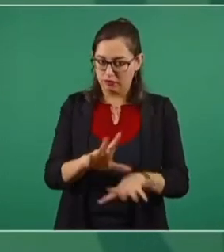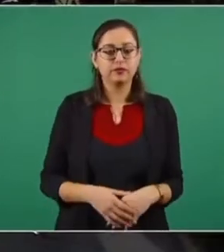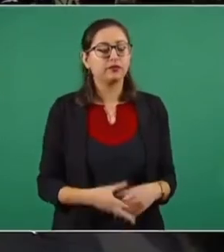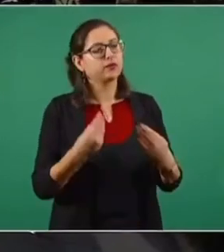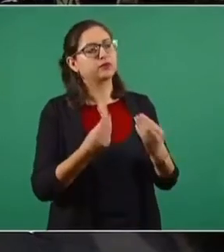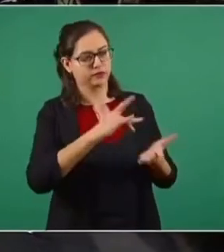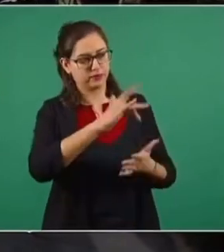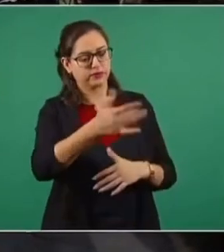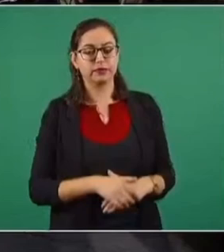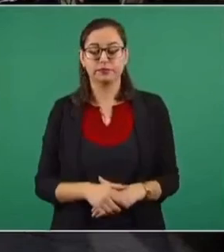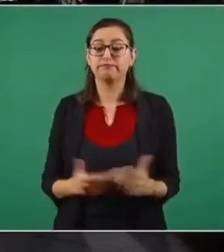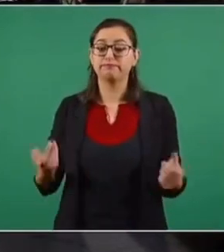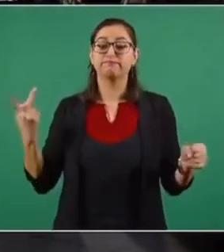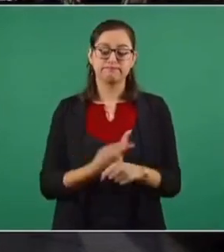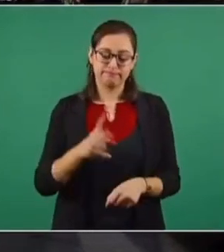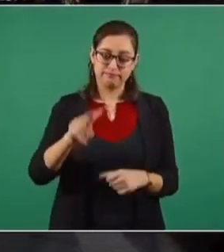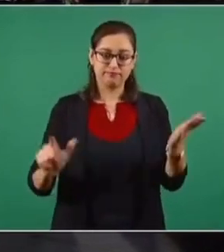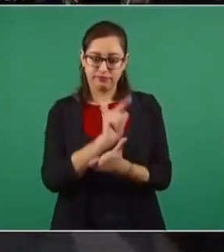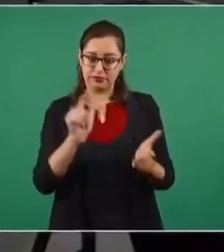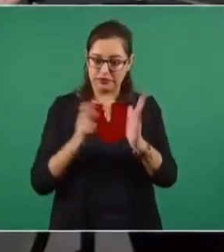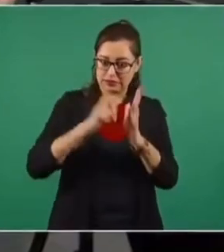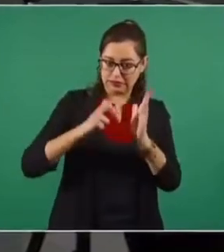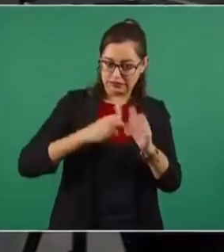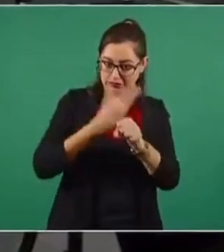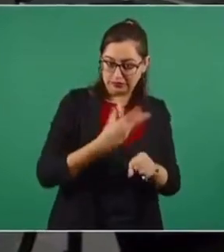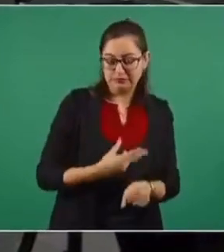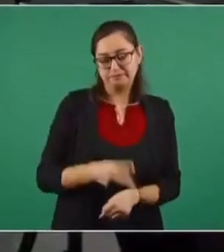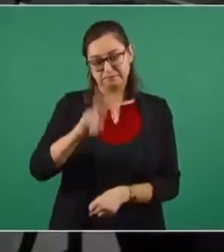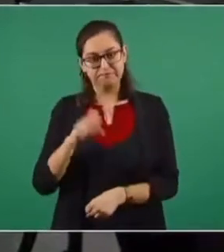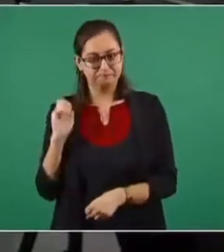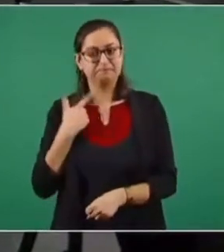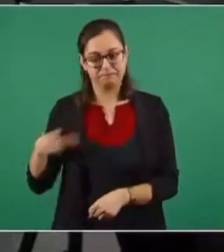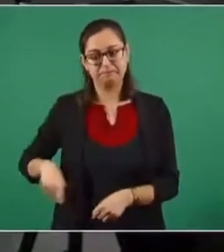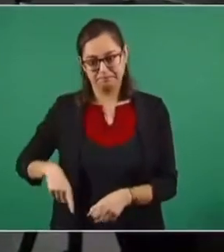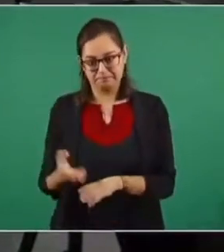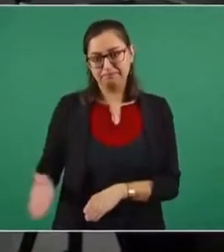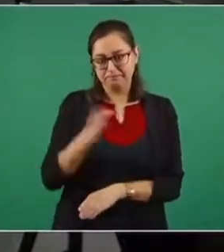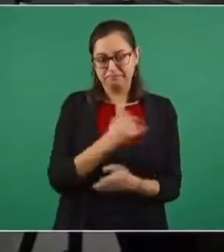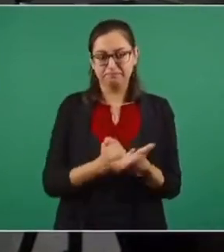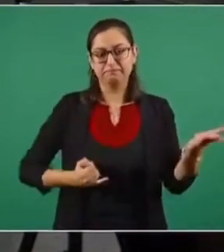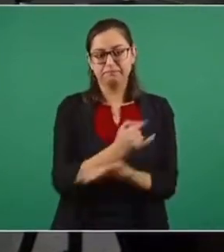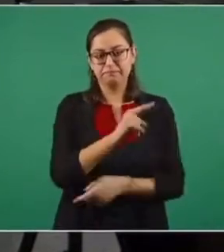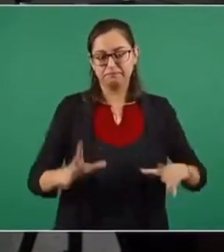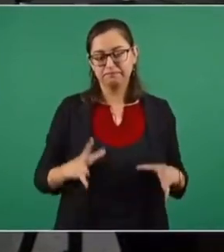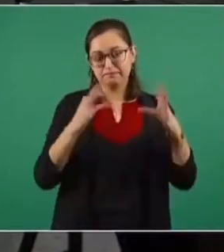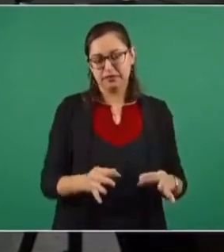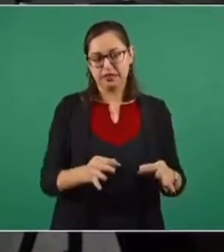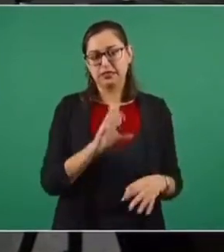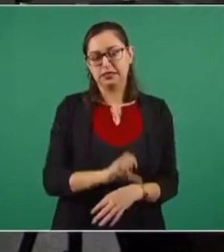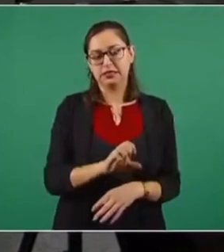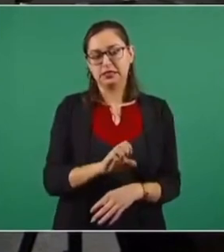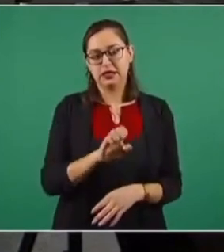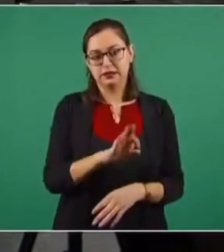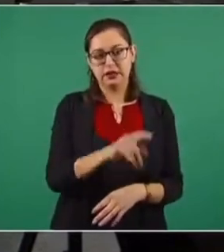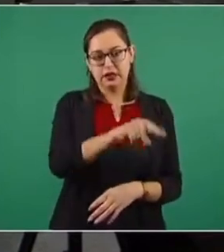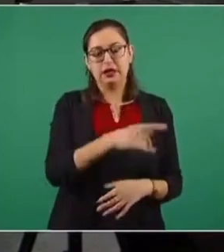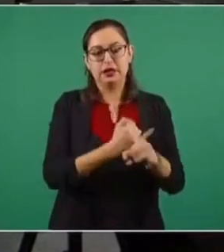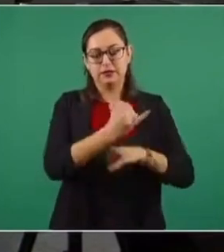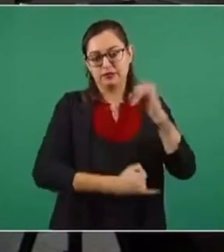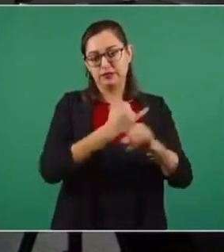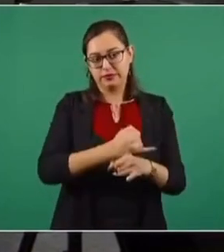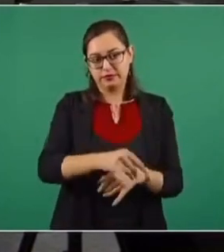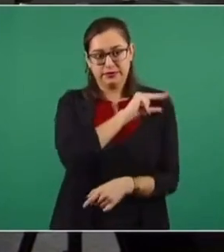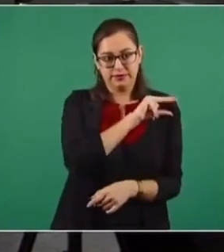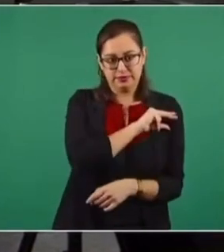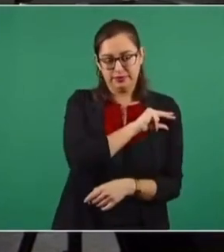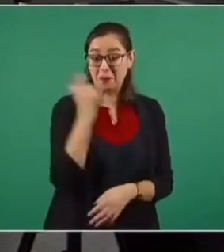asunto. Una de estas reformas precisamente fue de las que usted habla durante la administración pasada, incluyó la creación de CFE International, que funciona como una empresa privada. Y Pemex también